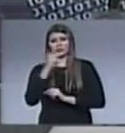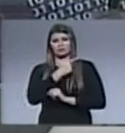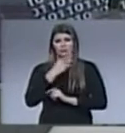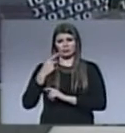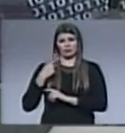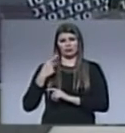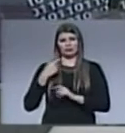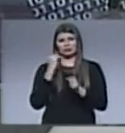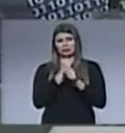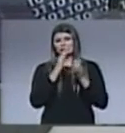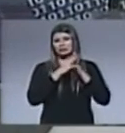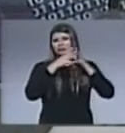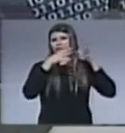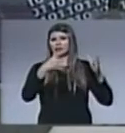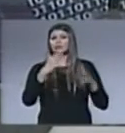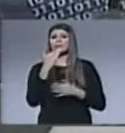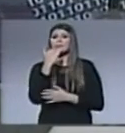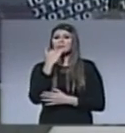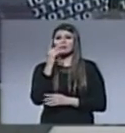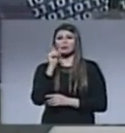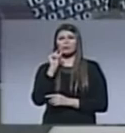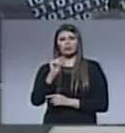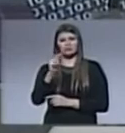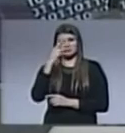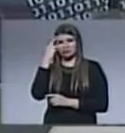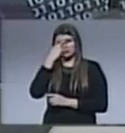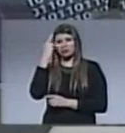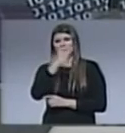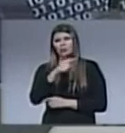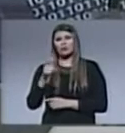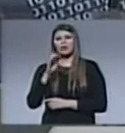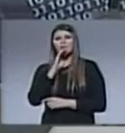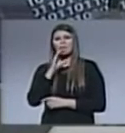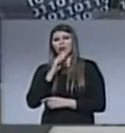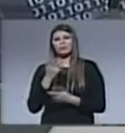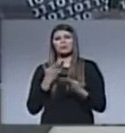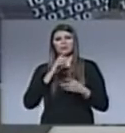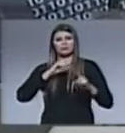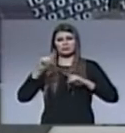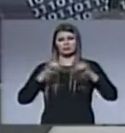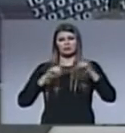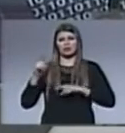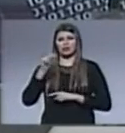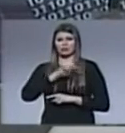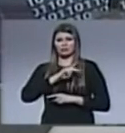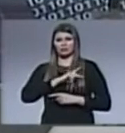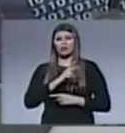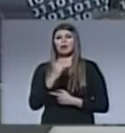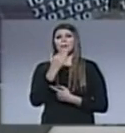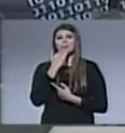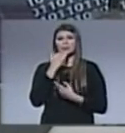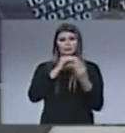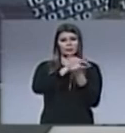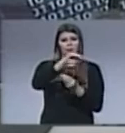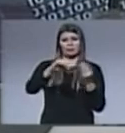de mega iglesias. Poco se reflexiona acerca de la naturaleza del liderazgo espiritual. Pero el